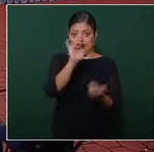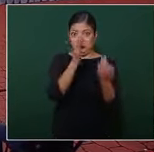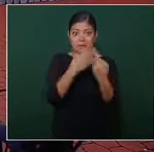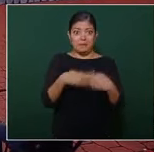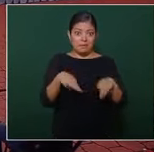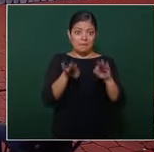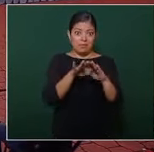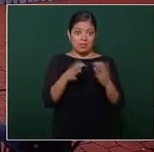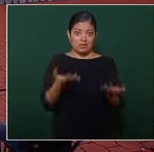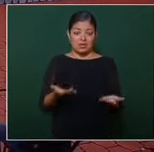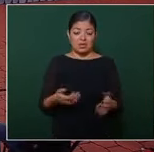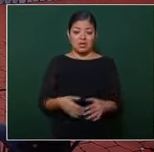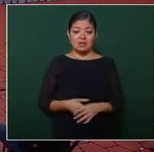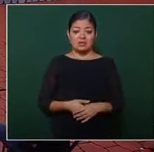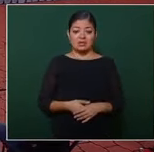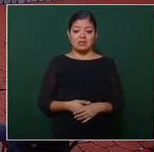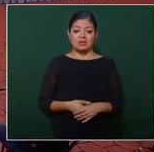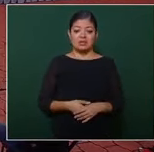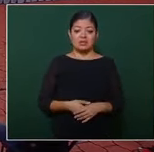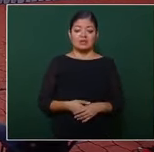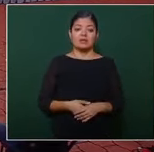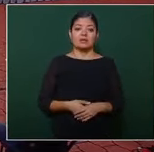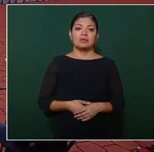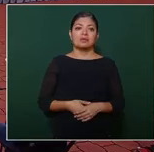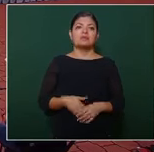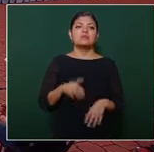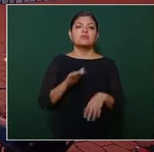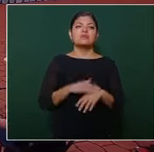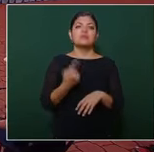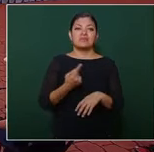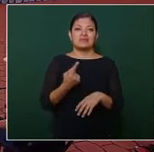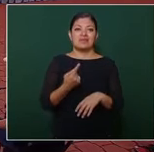por los jóvenes